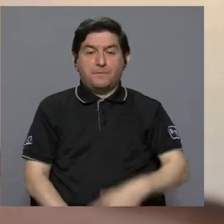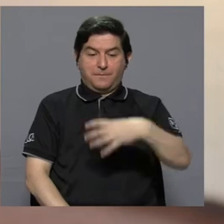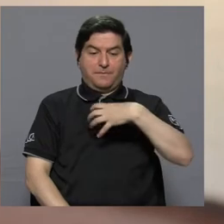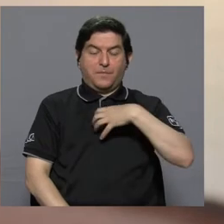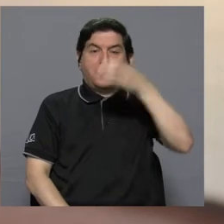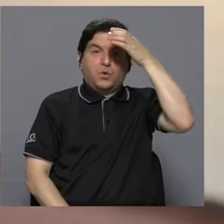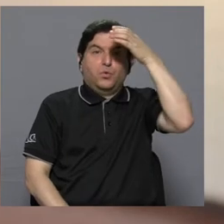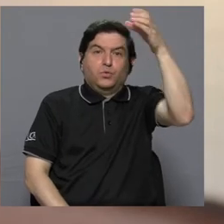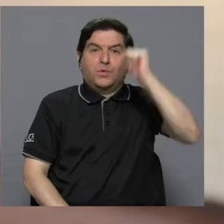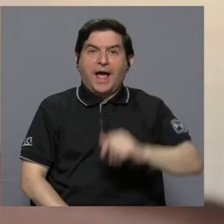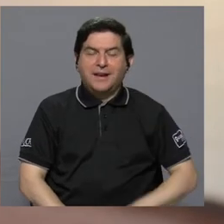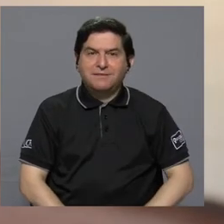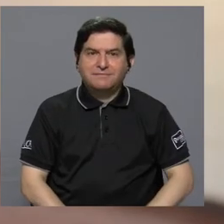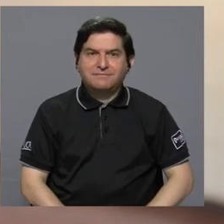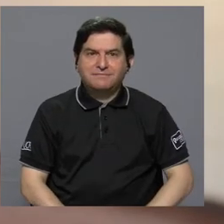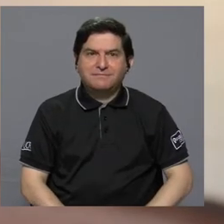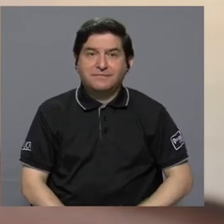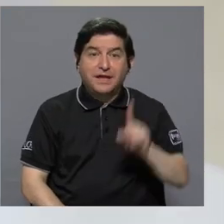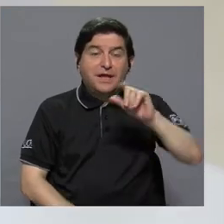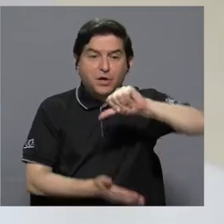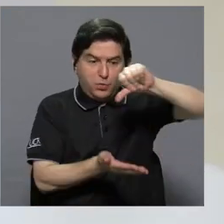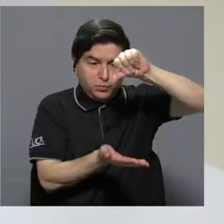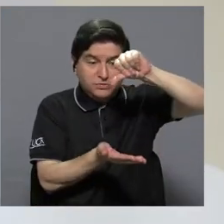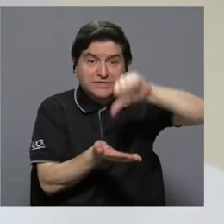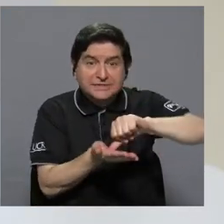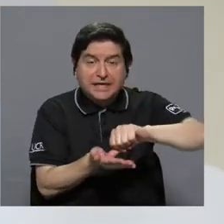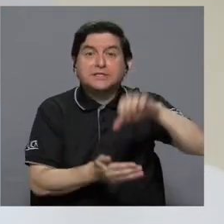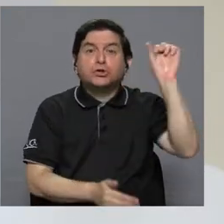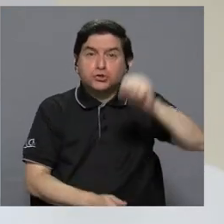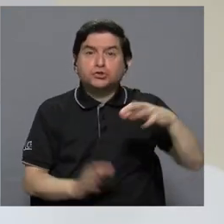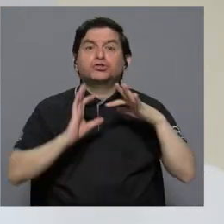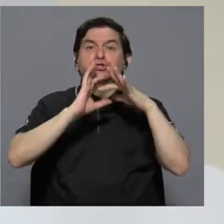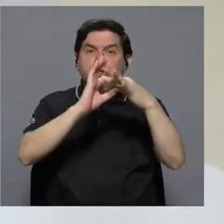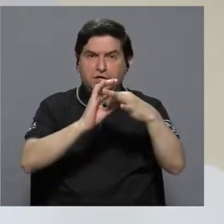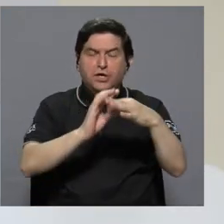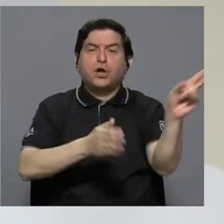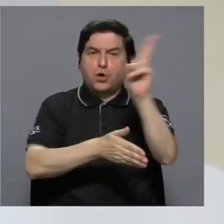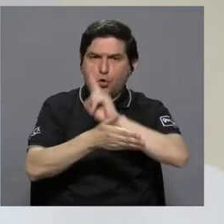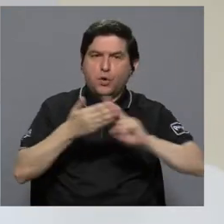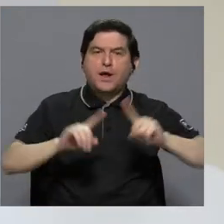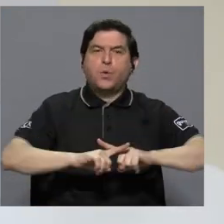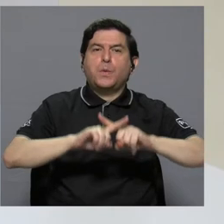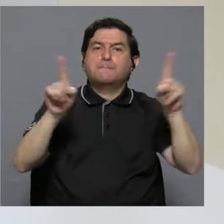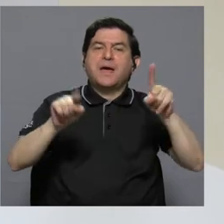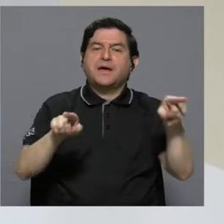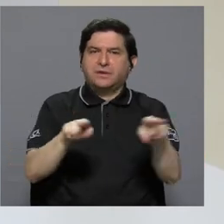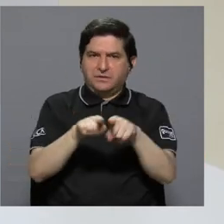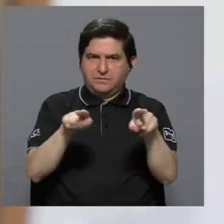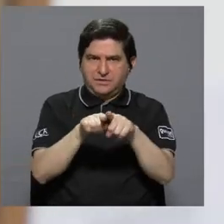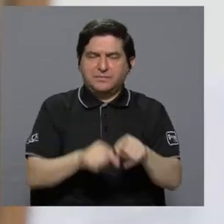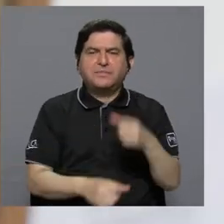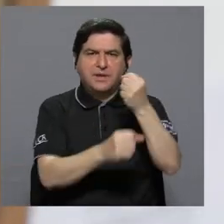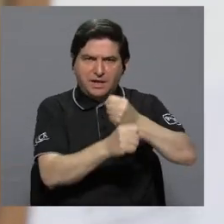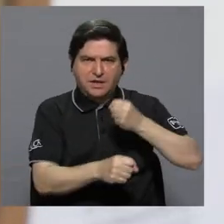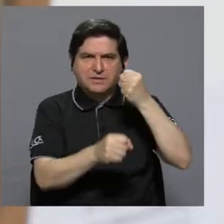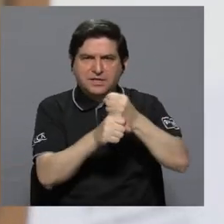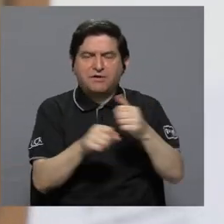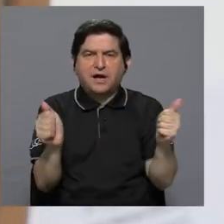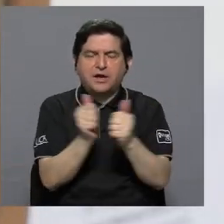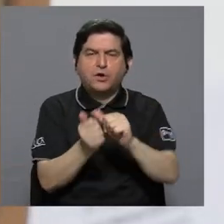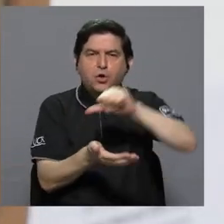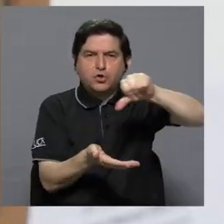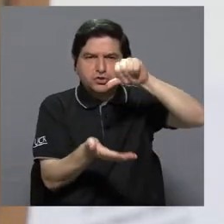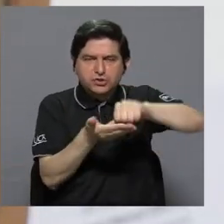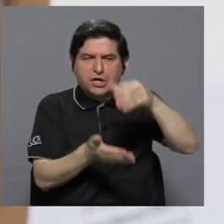en un centro, sí, relacionado con la universidad, pero que adicionalmente estaba trabajando con el Centro